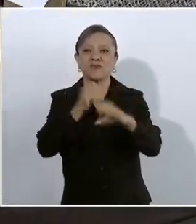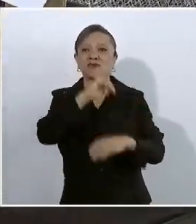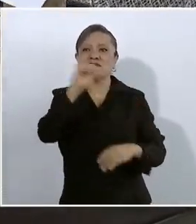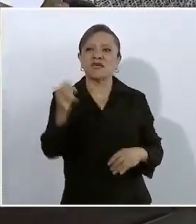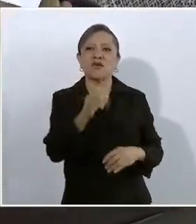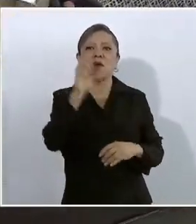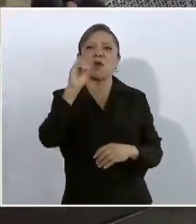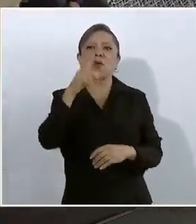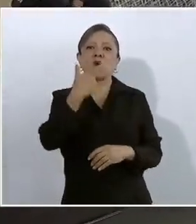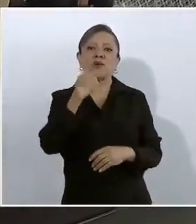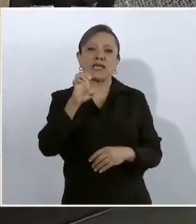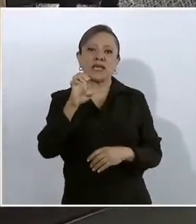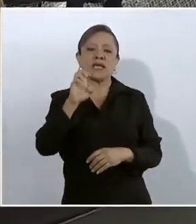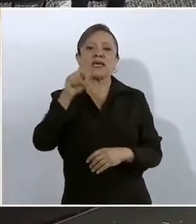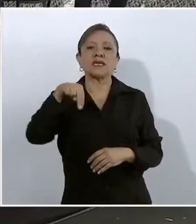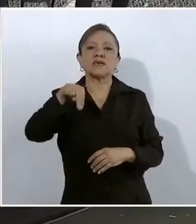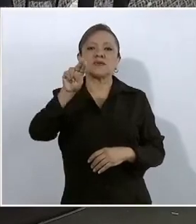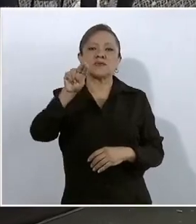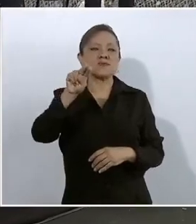Núñez, Lara.